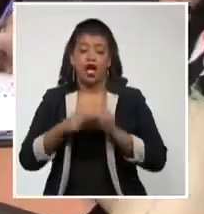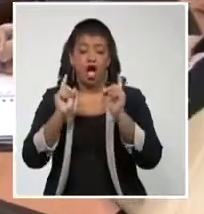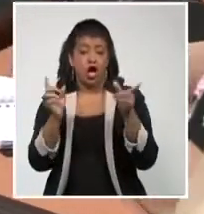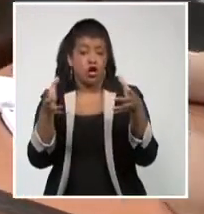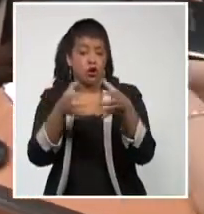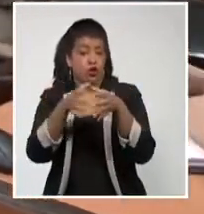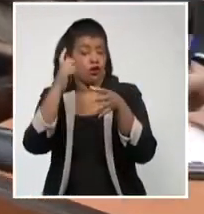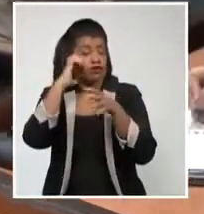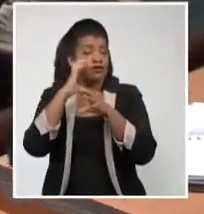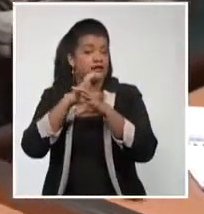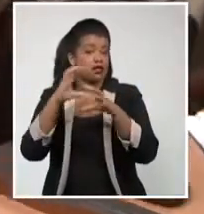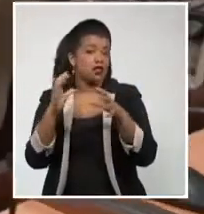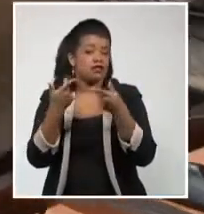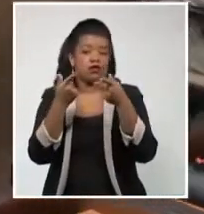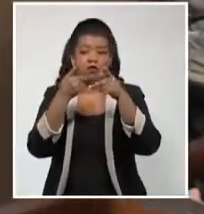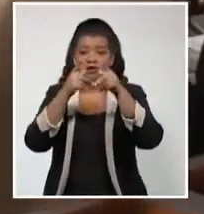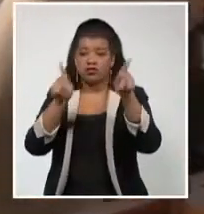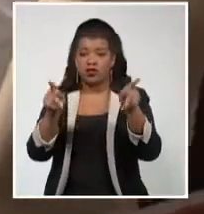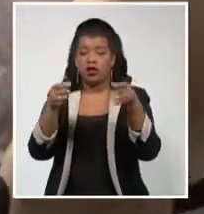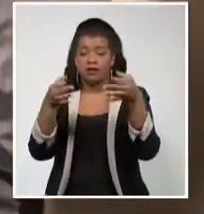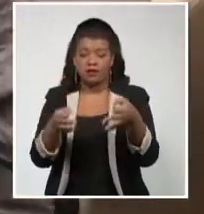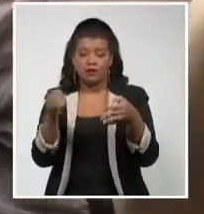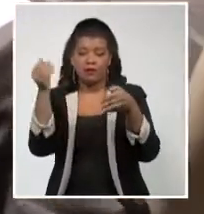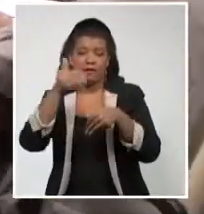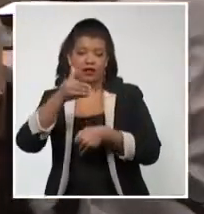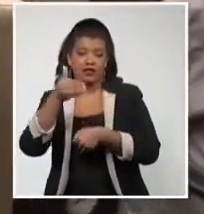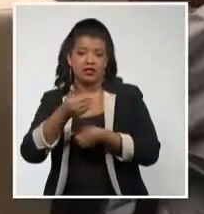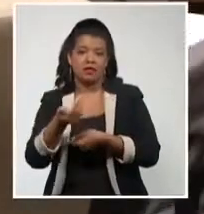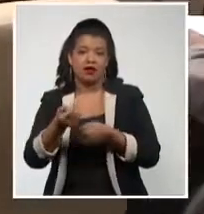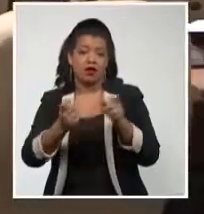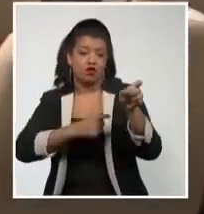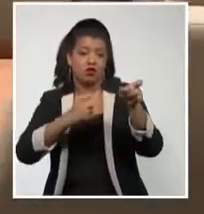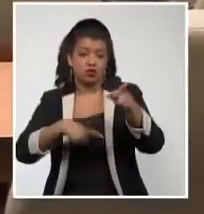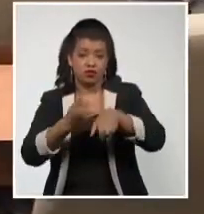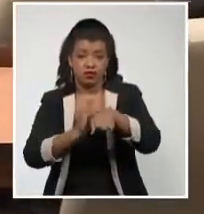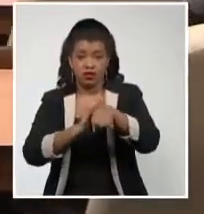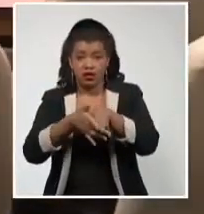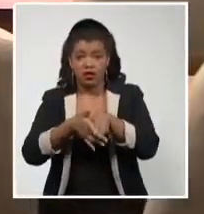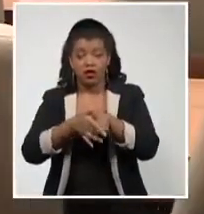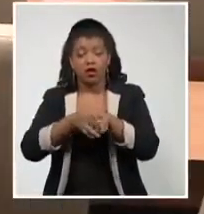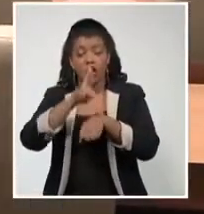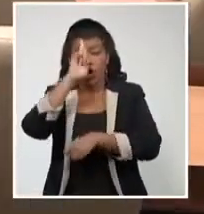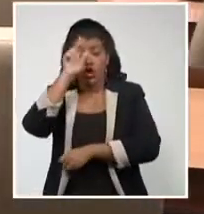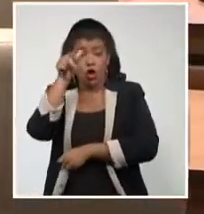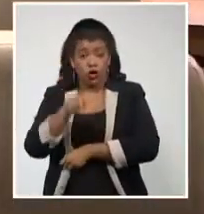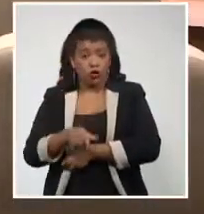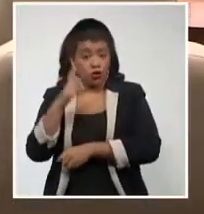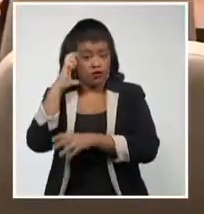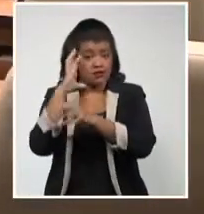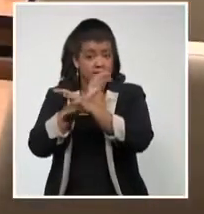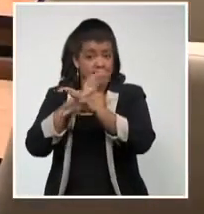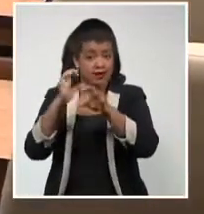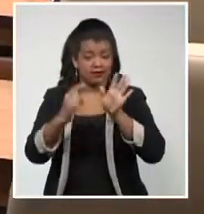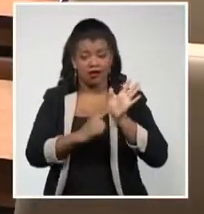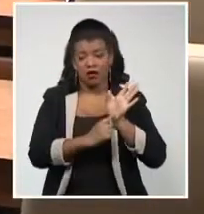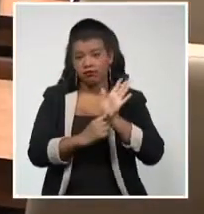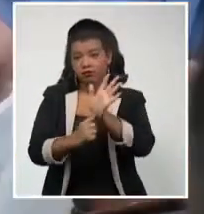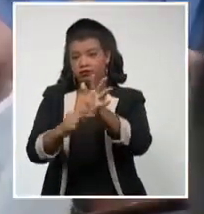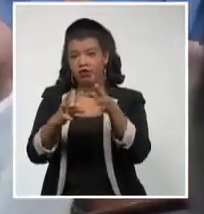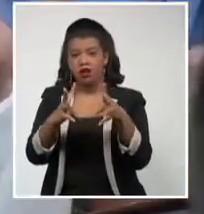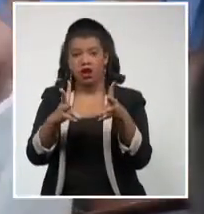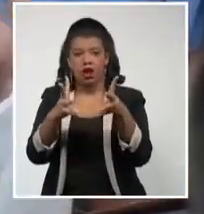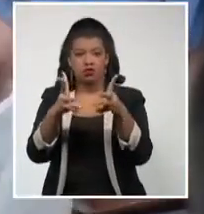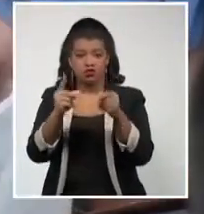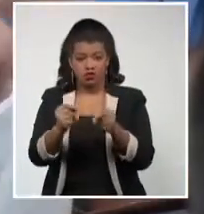expertos que participan en el enfrentamiento a la COVID-19, el doctor en ciencia Hugo Nogarse presentó los resultados en la aplicación del